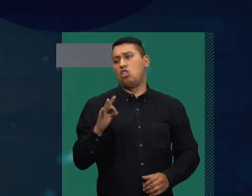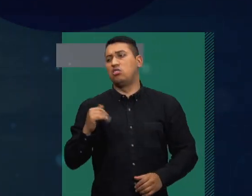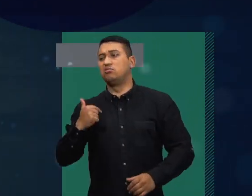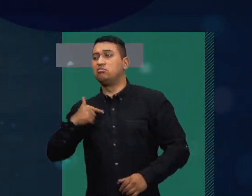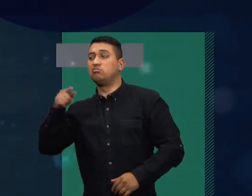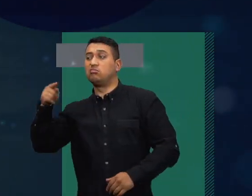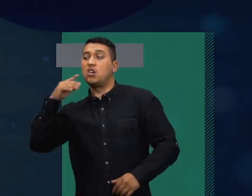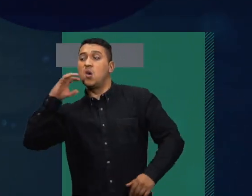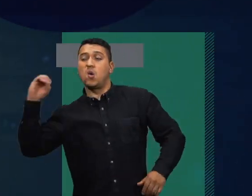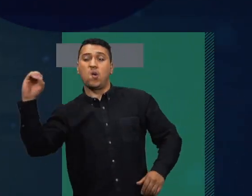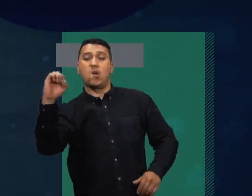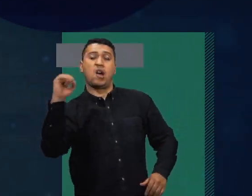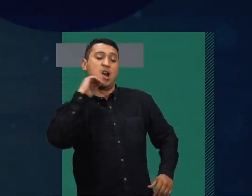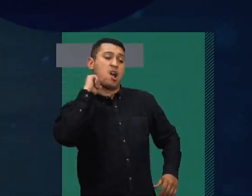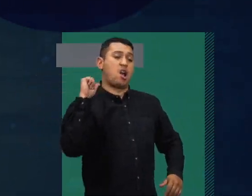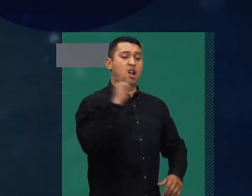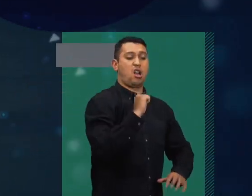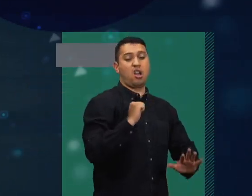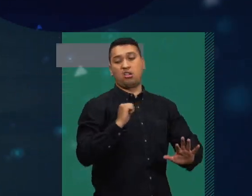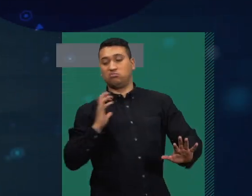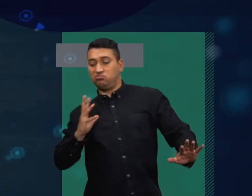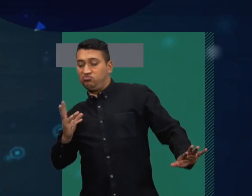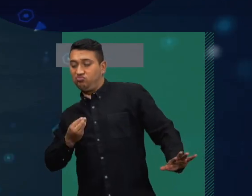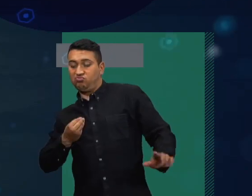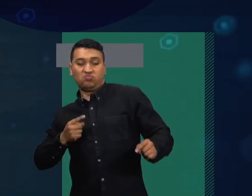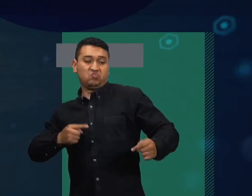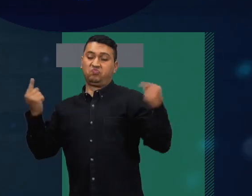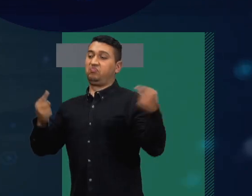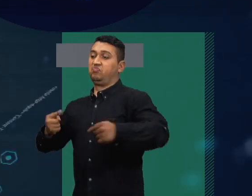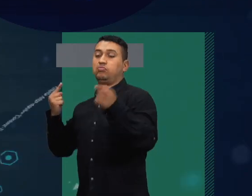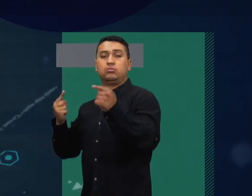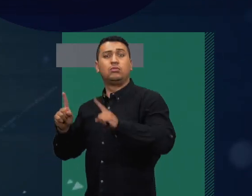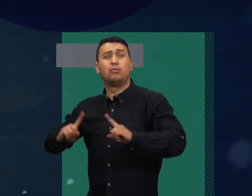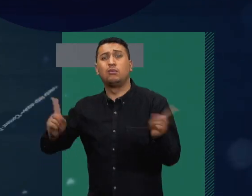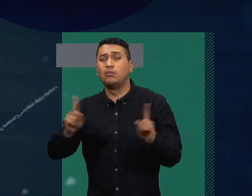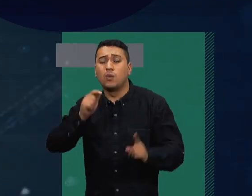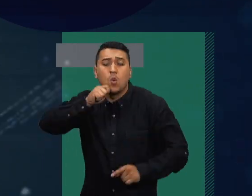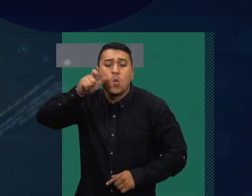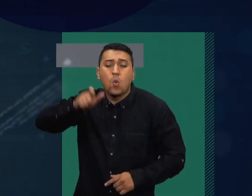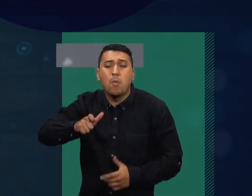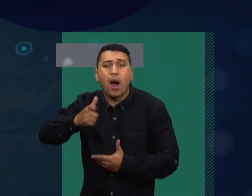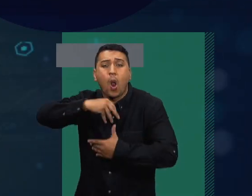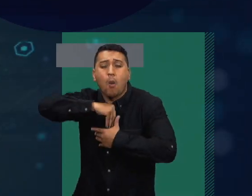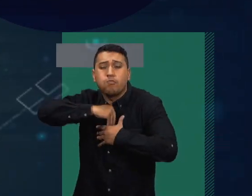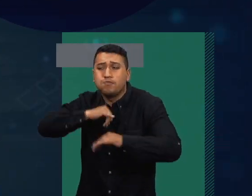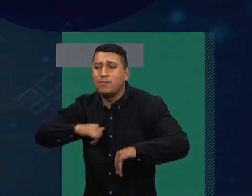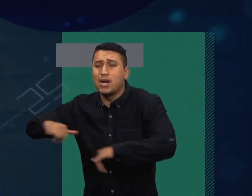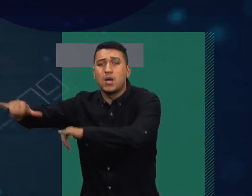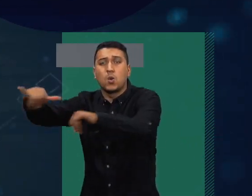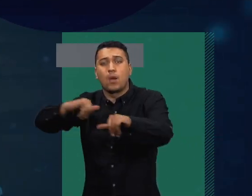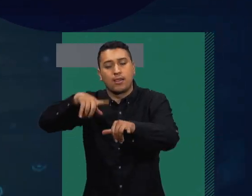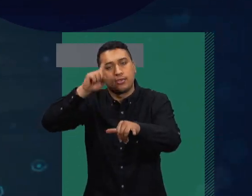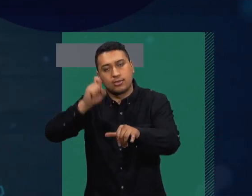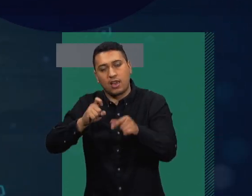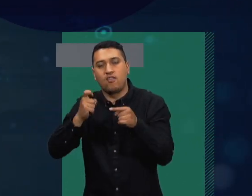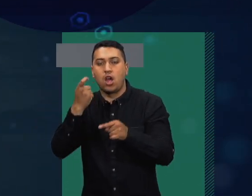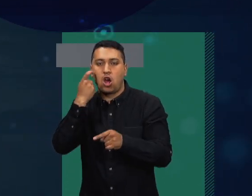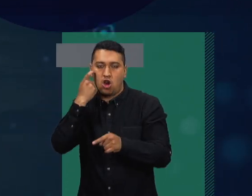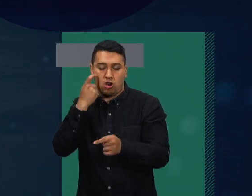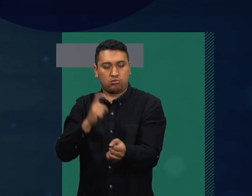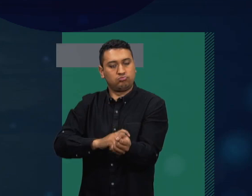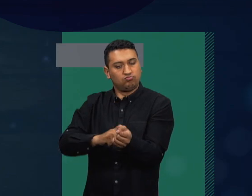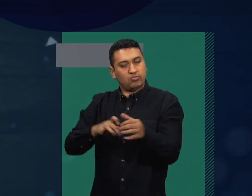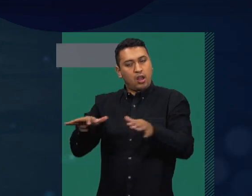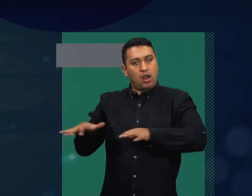raza, no pensemos en sexo diferente, no pensemos en cultura o en regiones del país, pensemos en humanidad una. Por dentro todos somos esencialmente los mismos y somos